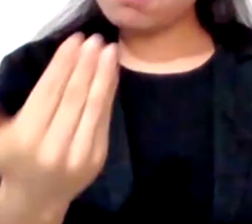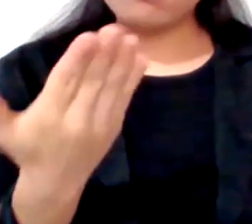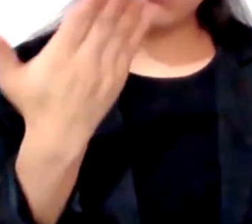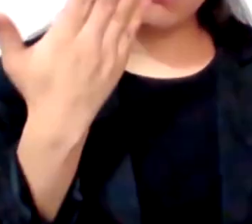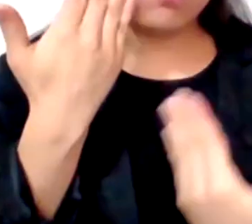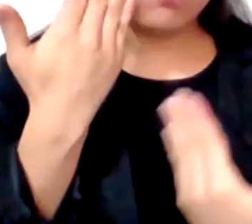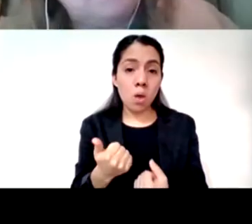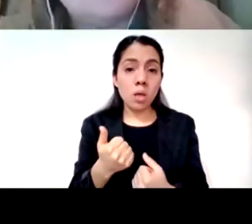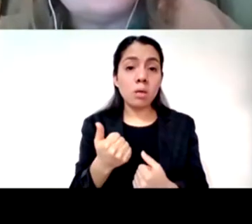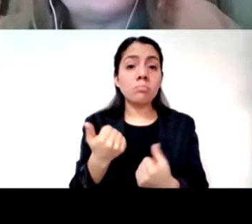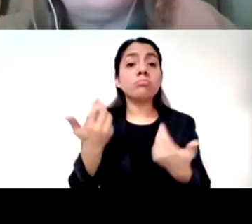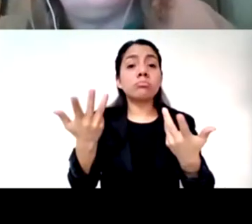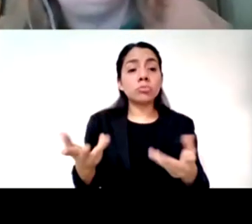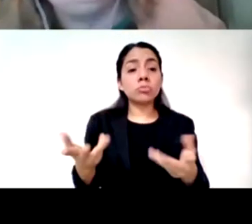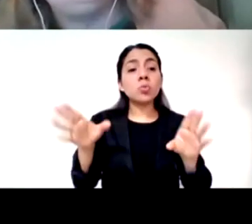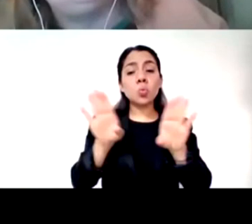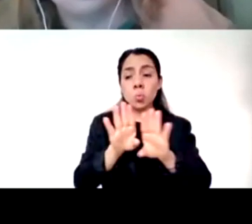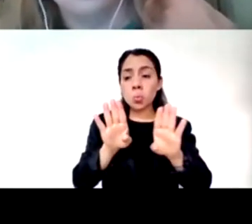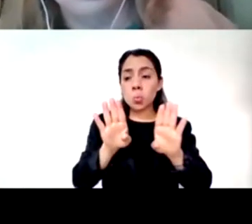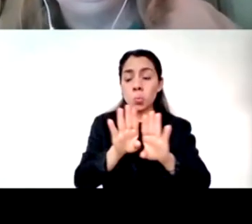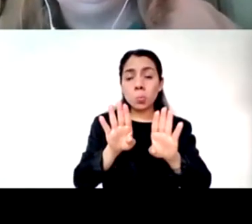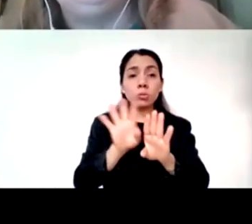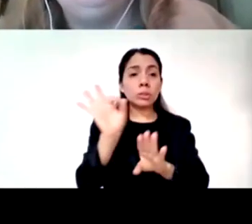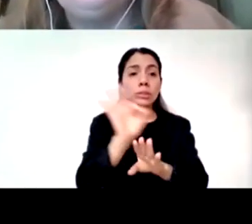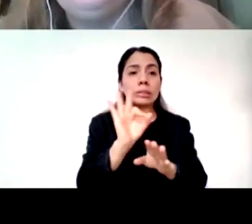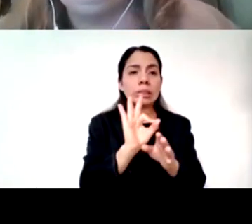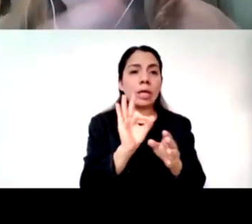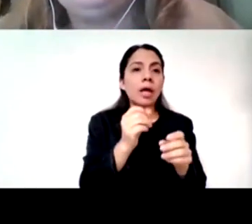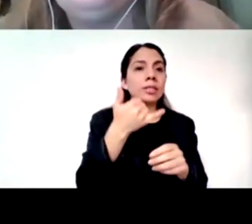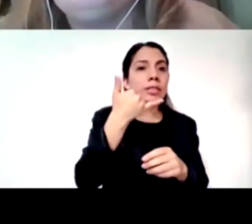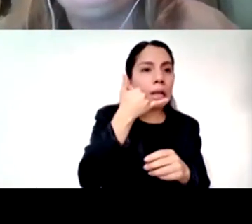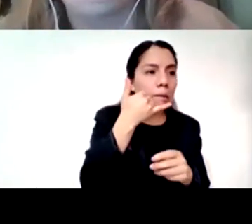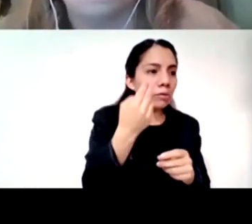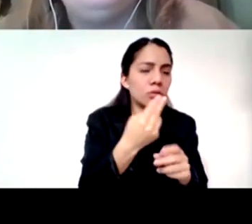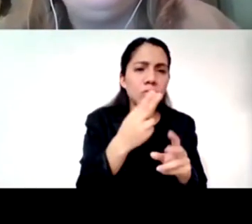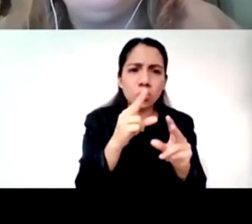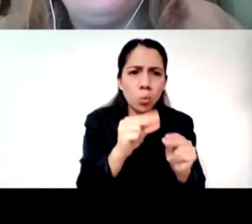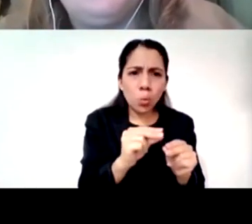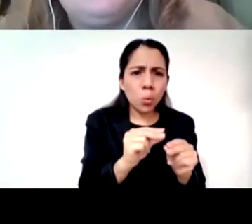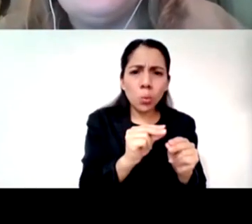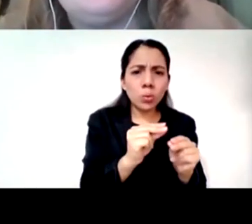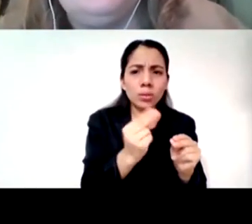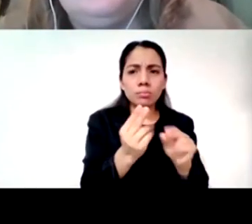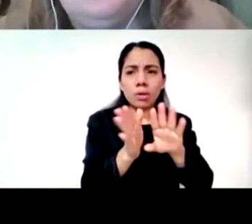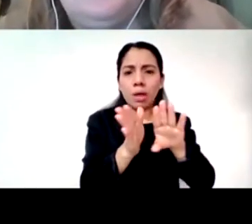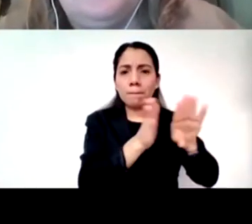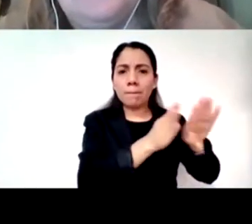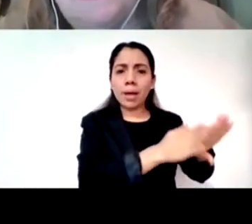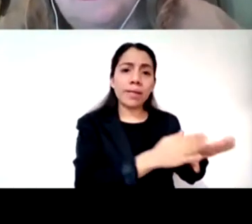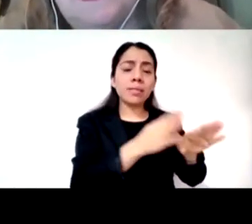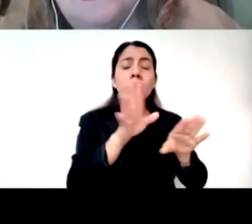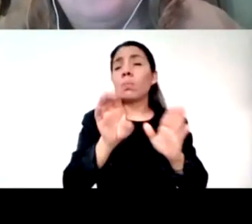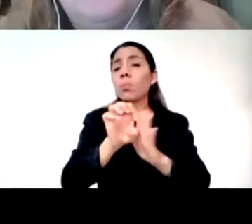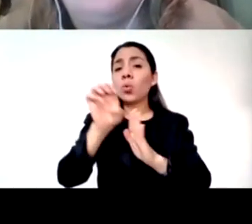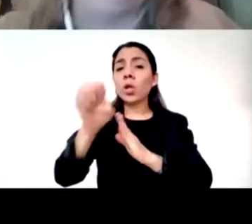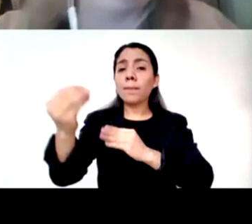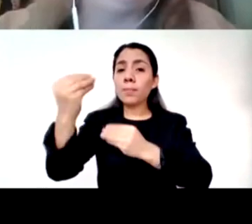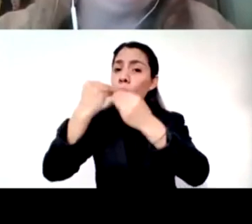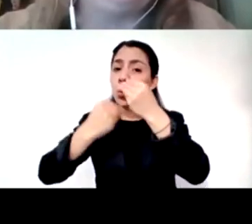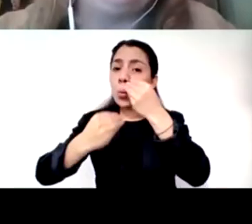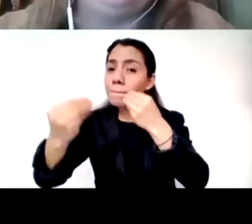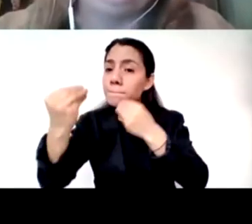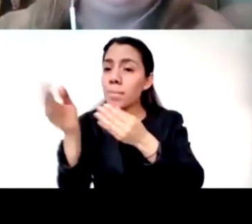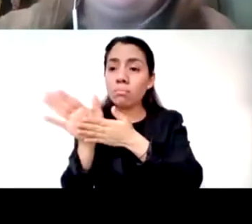son con las cosas muy básicas ¿no es cierto? es un duelo con el hambre con la escasez de alimentos